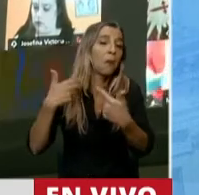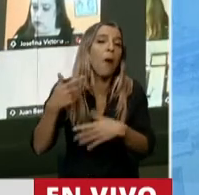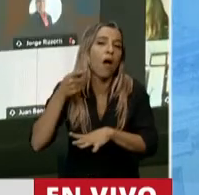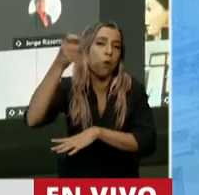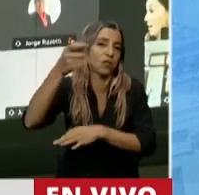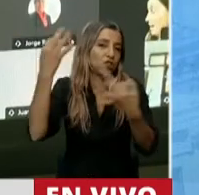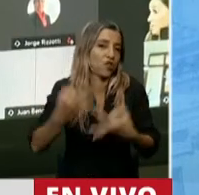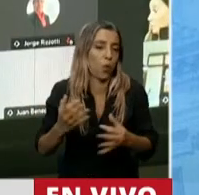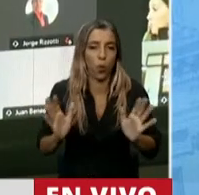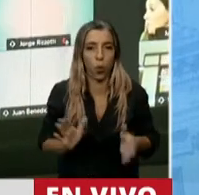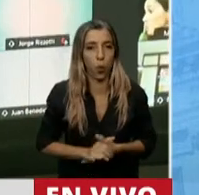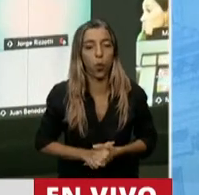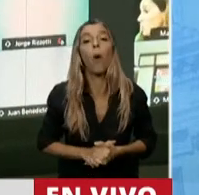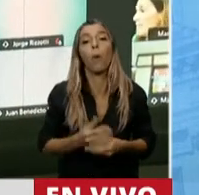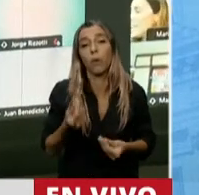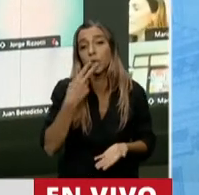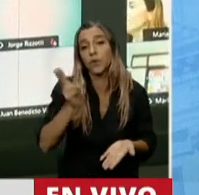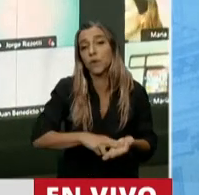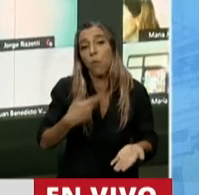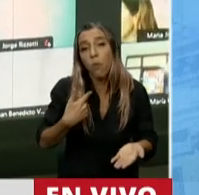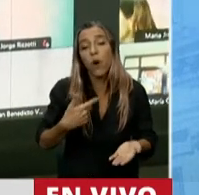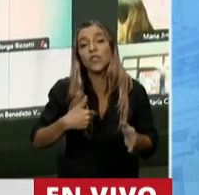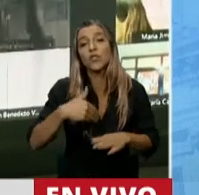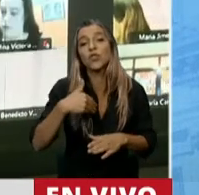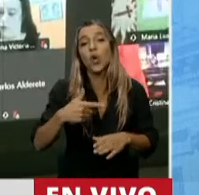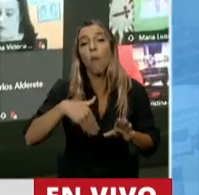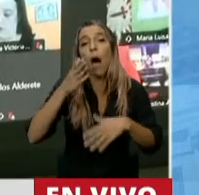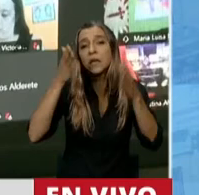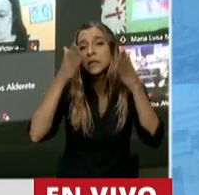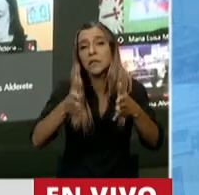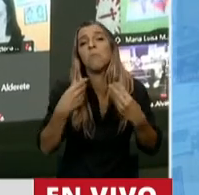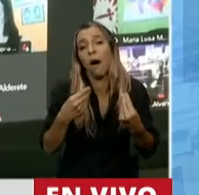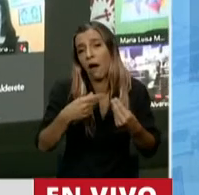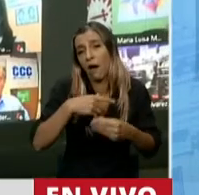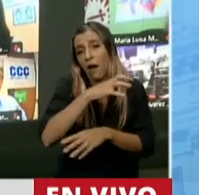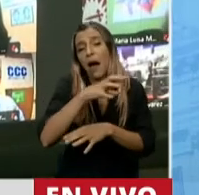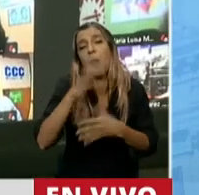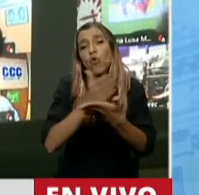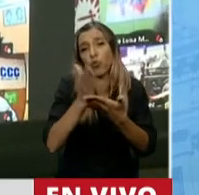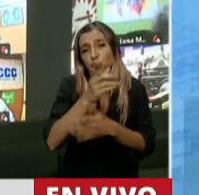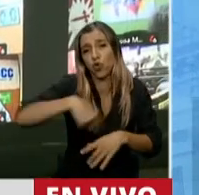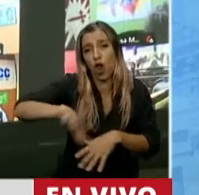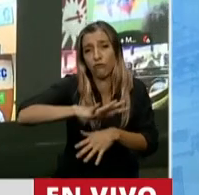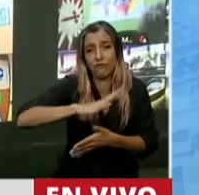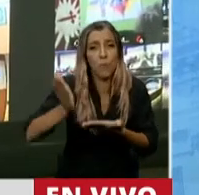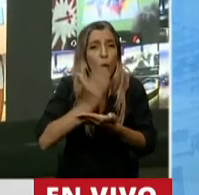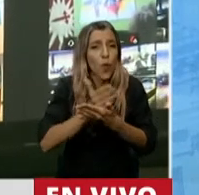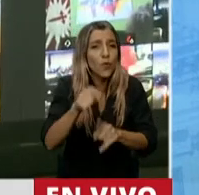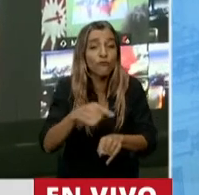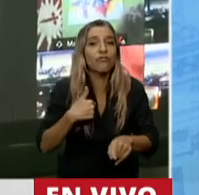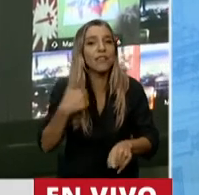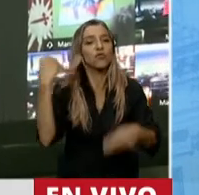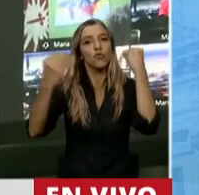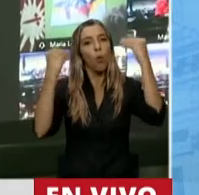Pero el impuesto va a castigar al corazón productivo de la Argentina, eso nos preocupa a muchos de nosotros, le